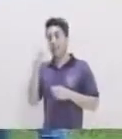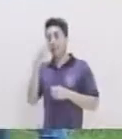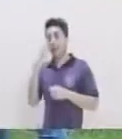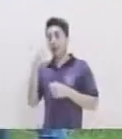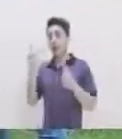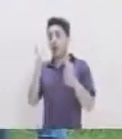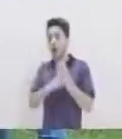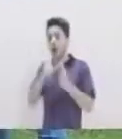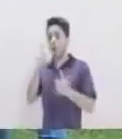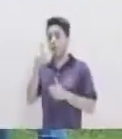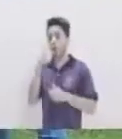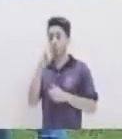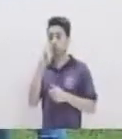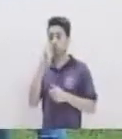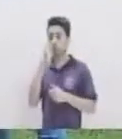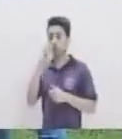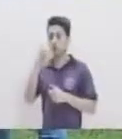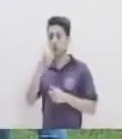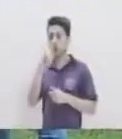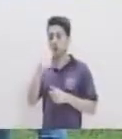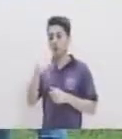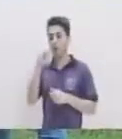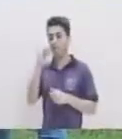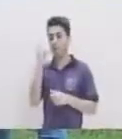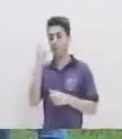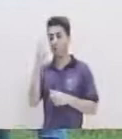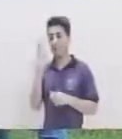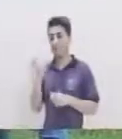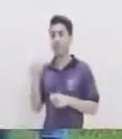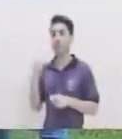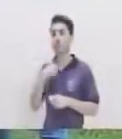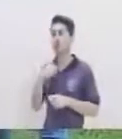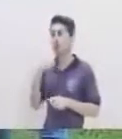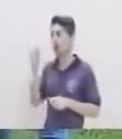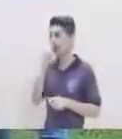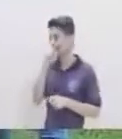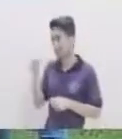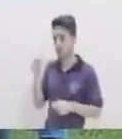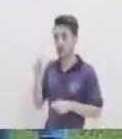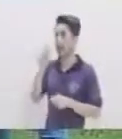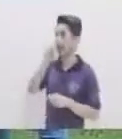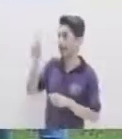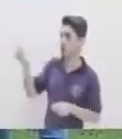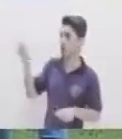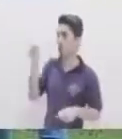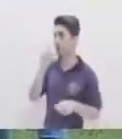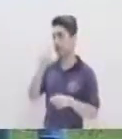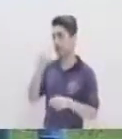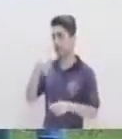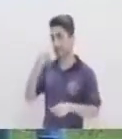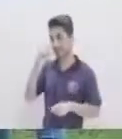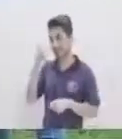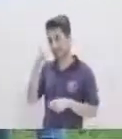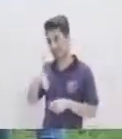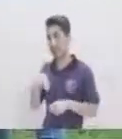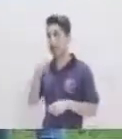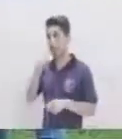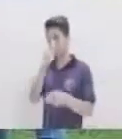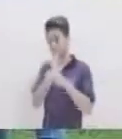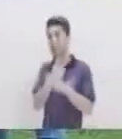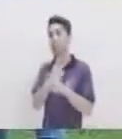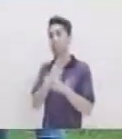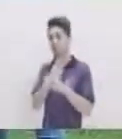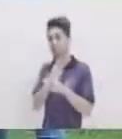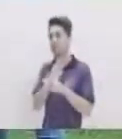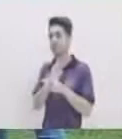Con el subjuntivo Que yo cante Que él cante Que ellos canten Eso ya nos ayuda a conjugarlo